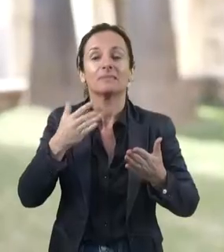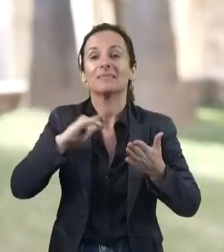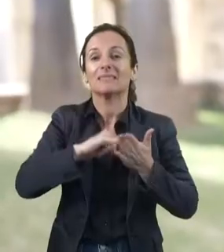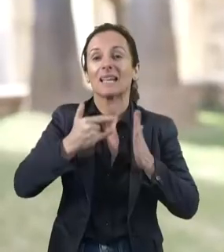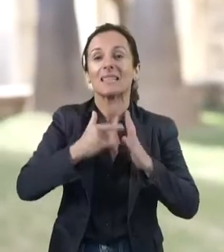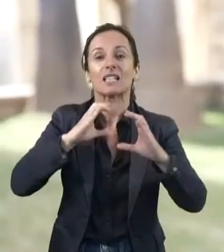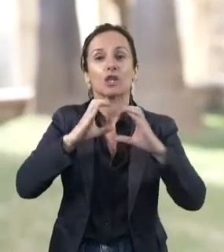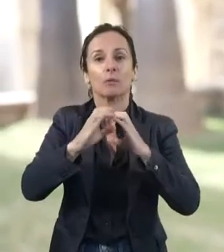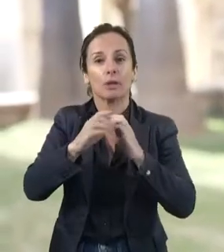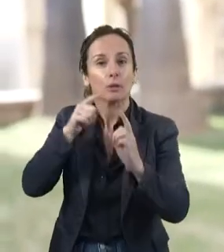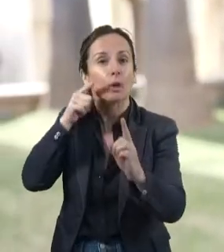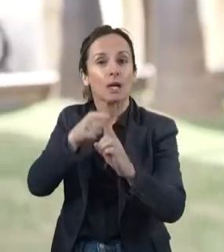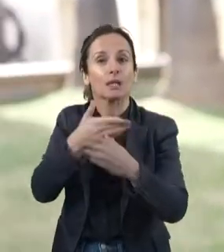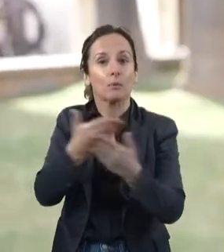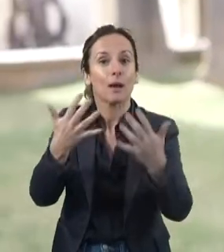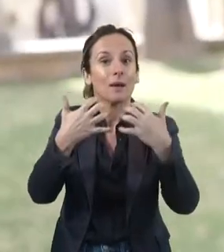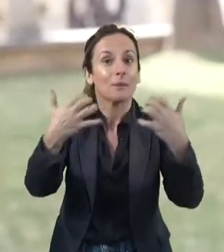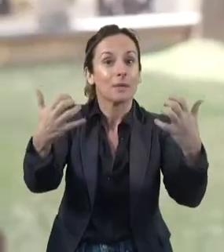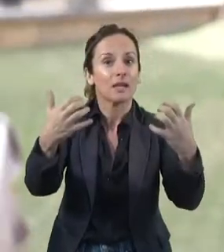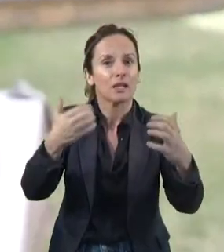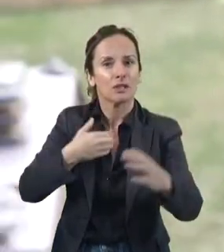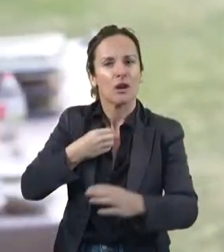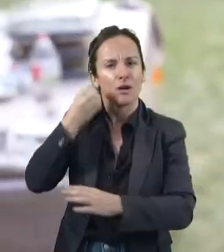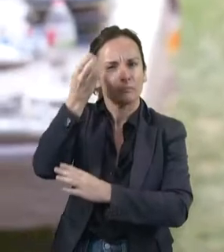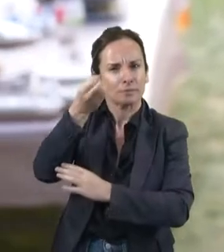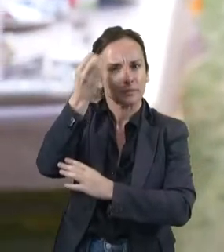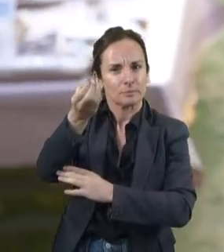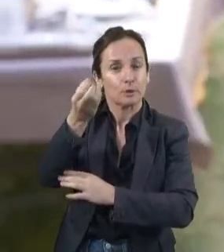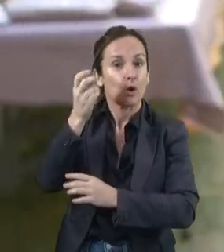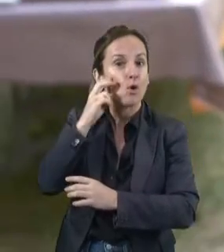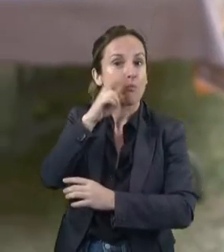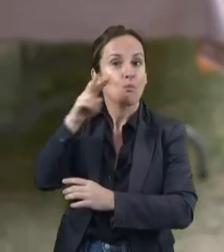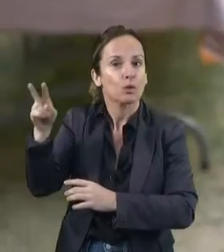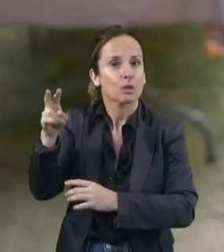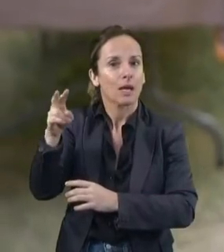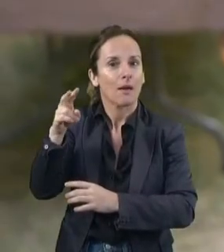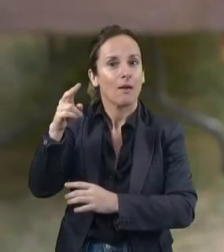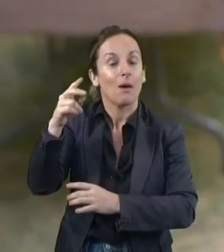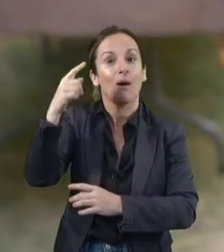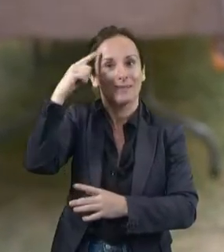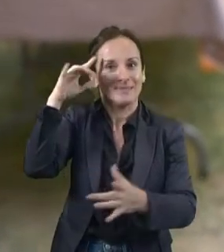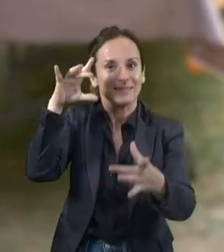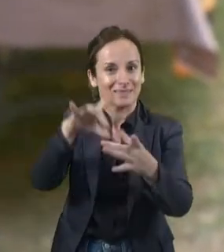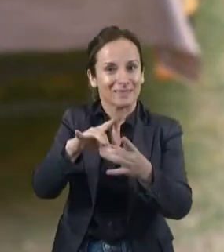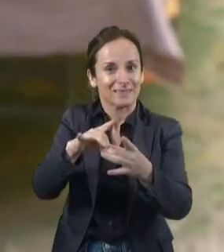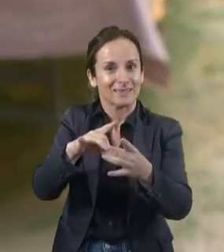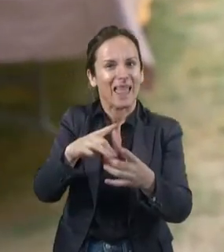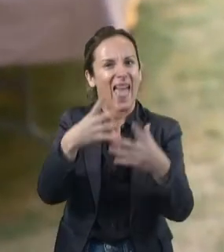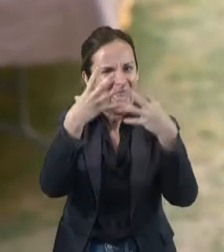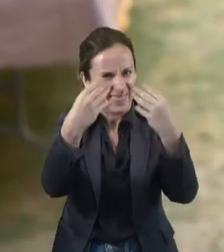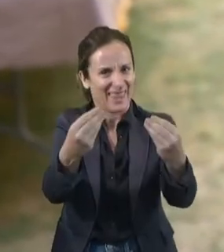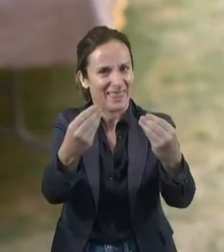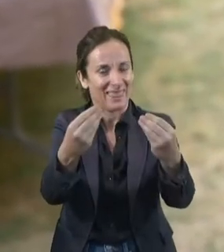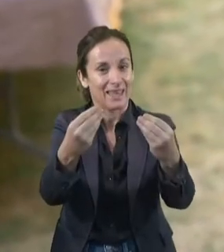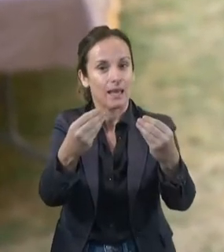para llegar a la cabeza y al corazón de los visitantes. Es decir, los visitantes tienen que